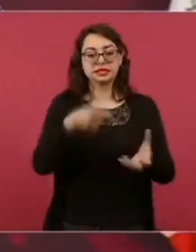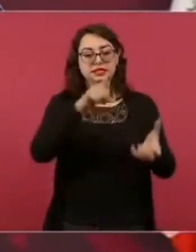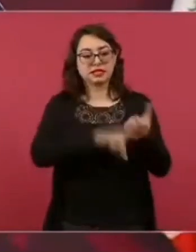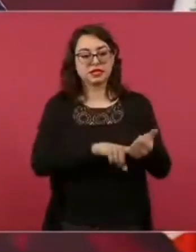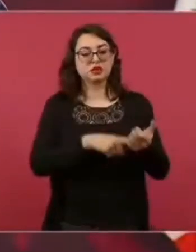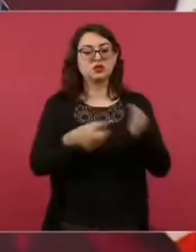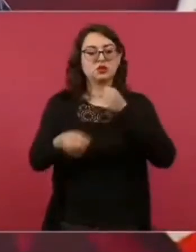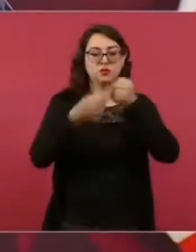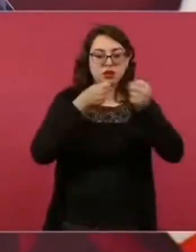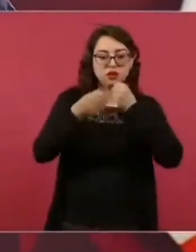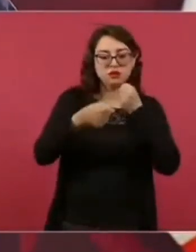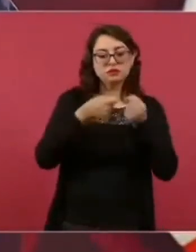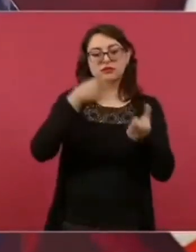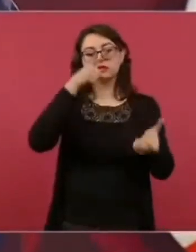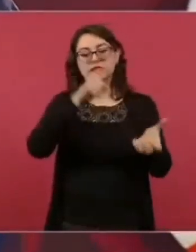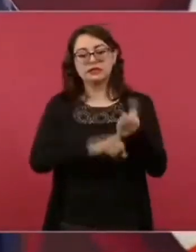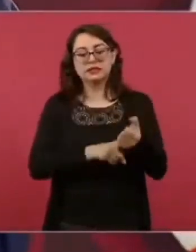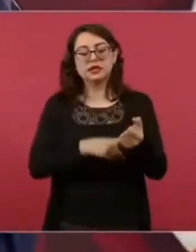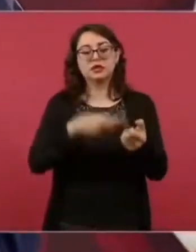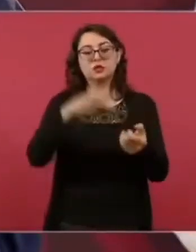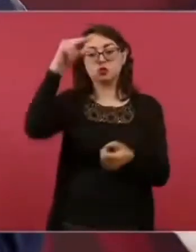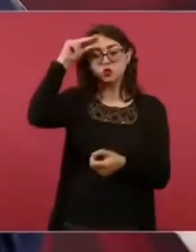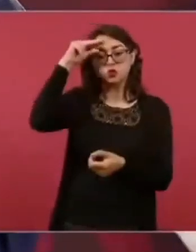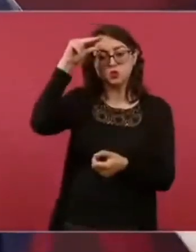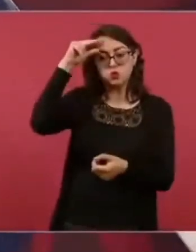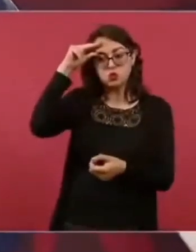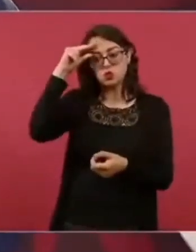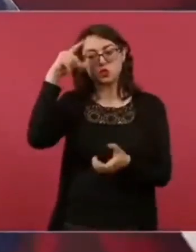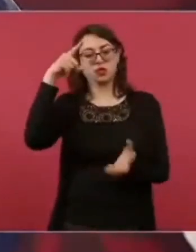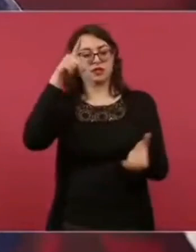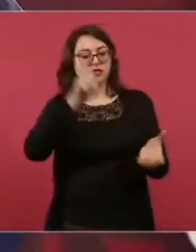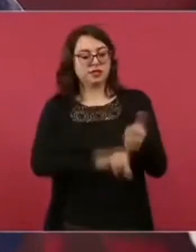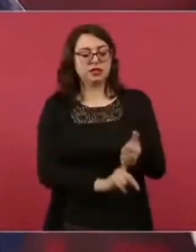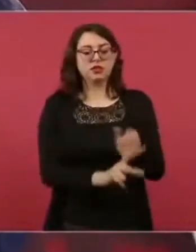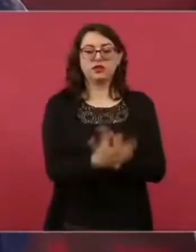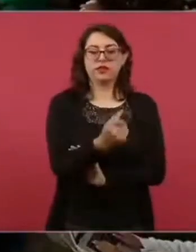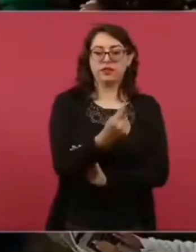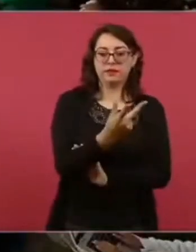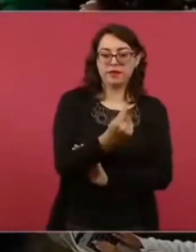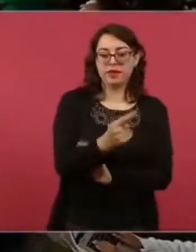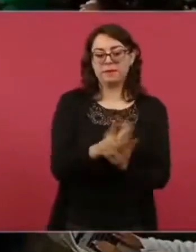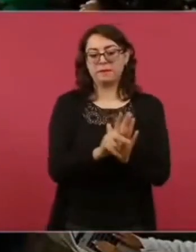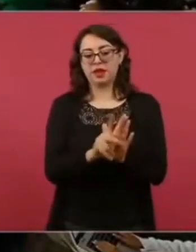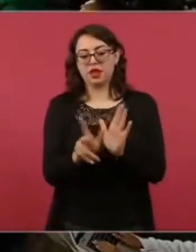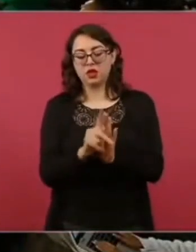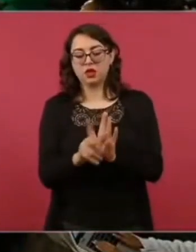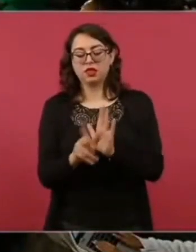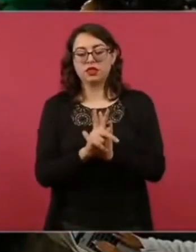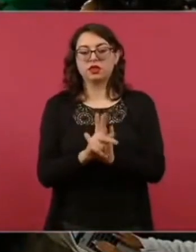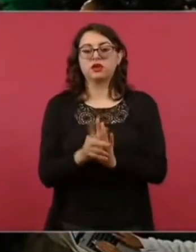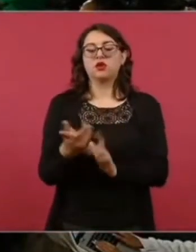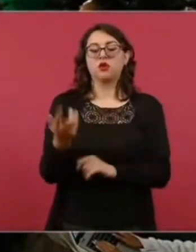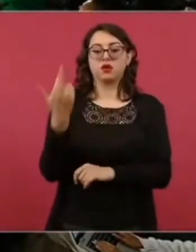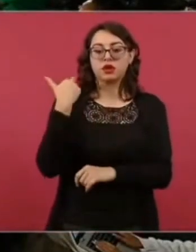orgánicos sus medios de manipulación